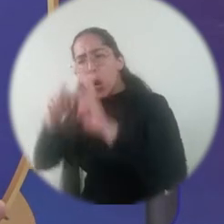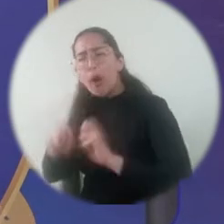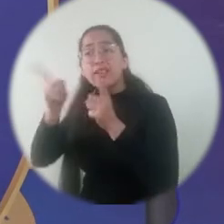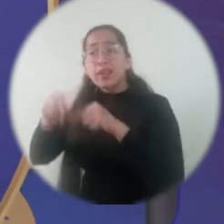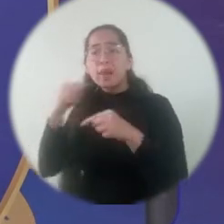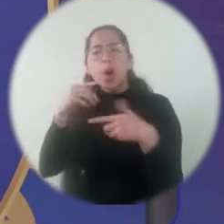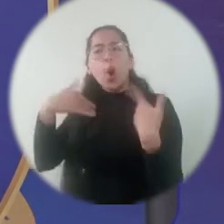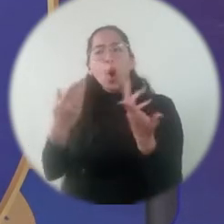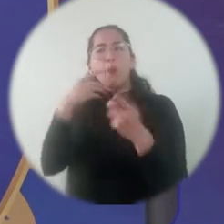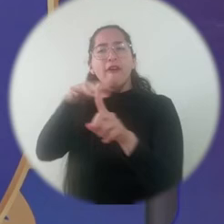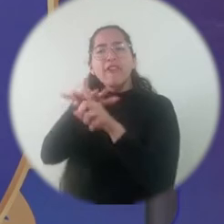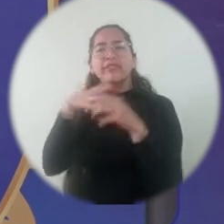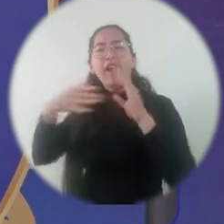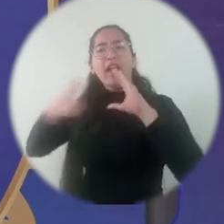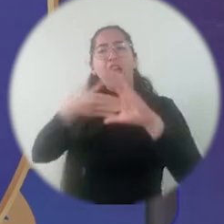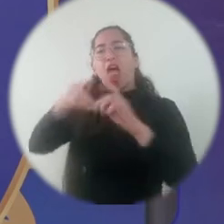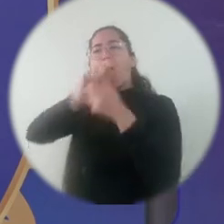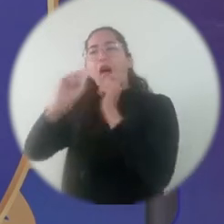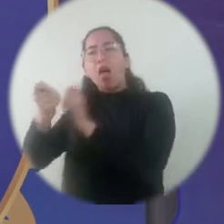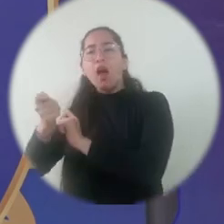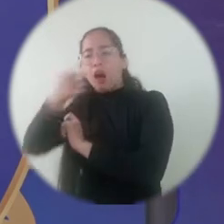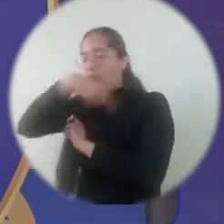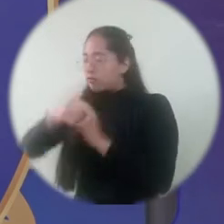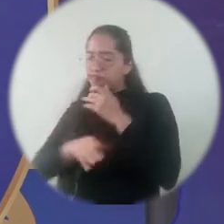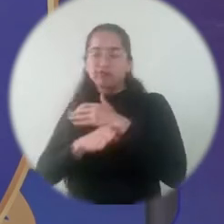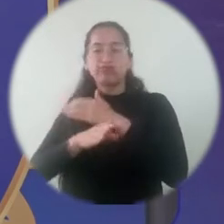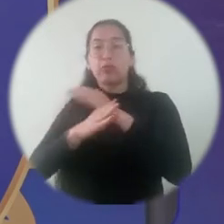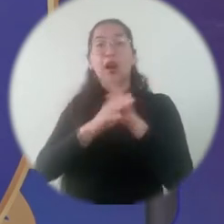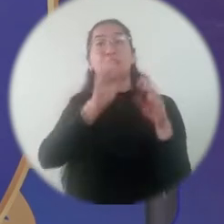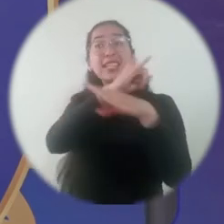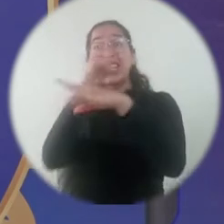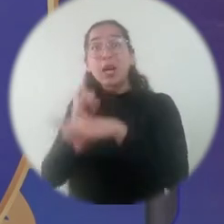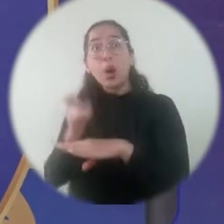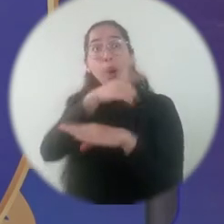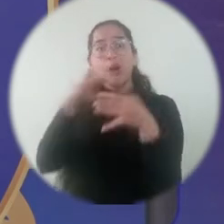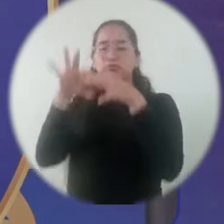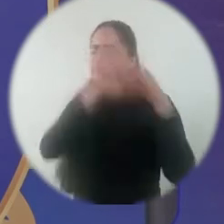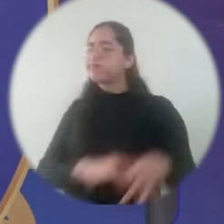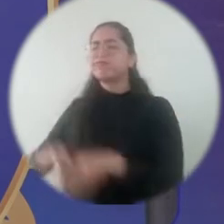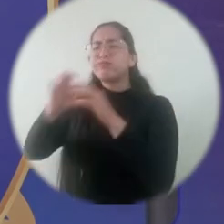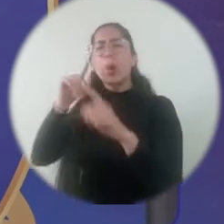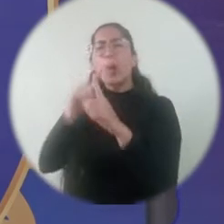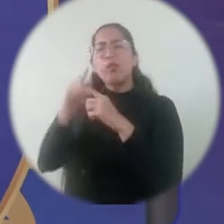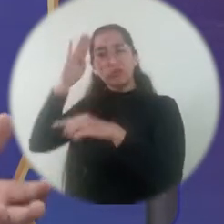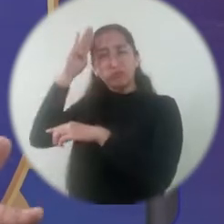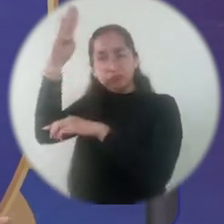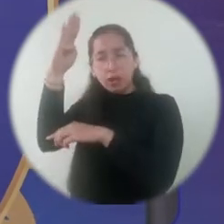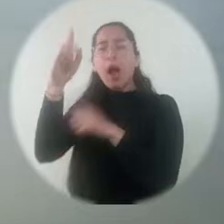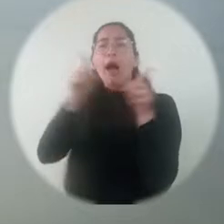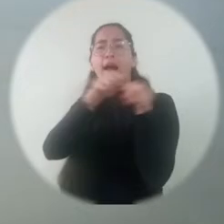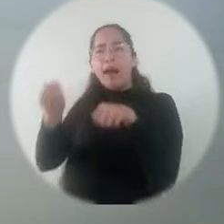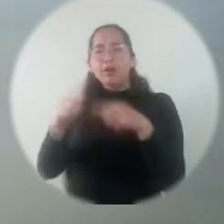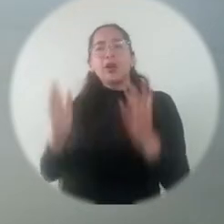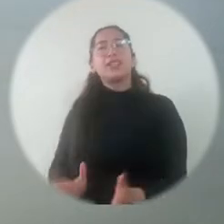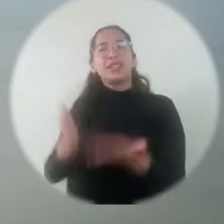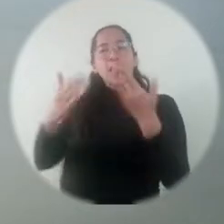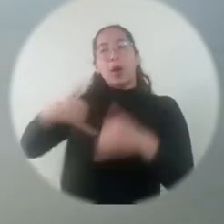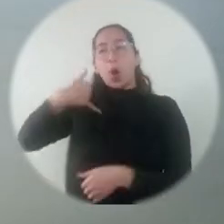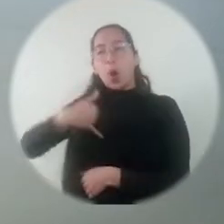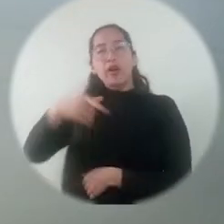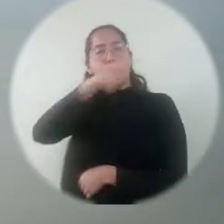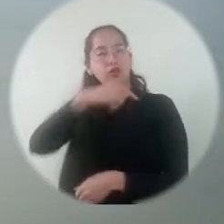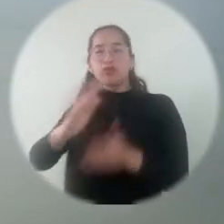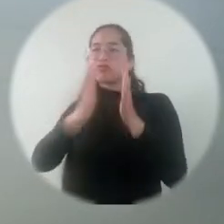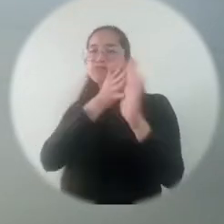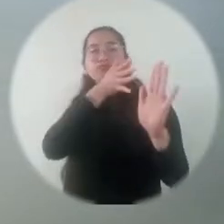el cambio climático, pues vamos a seguir trabajando de la mano con todas las instituciones para que a futuro estos foros desborden de jóvenes, de